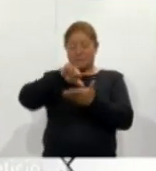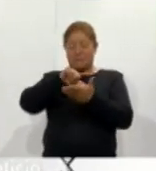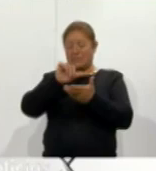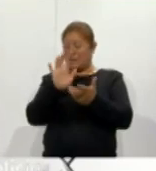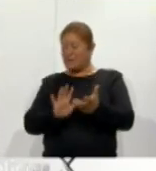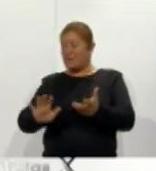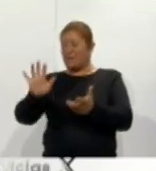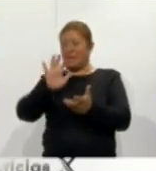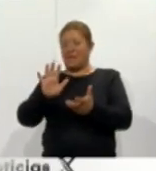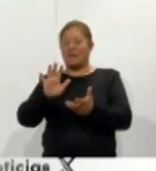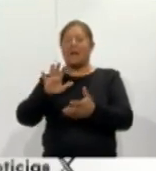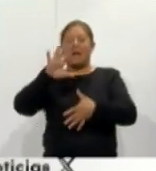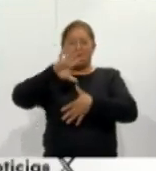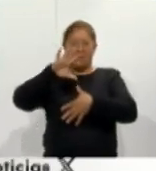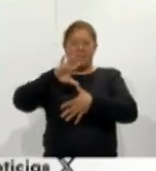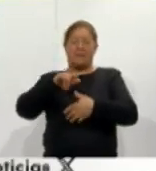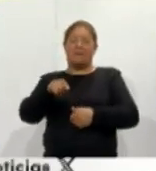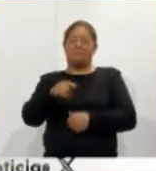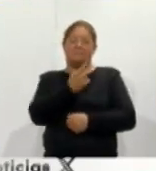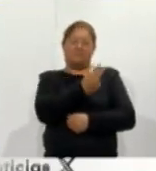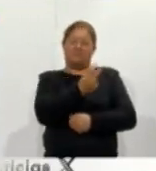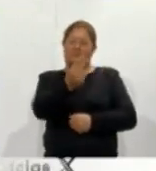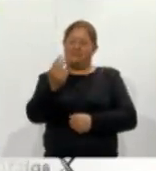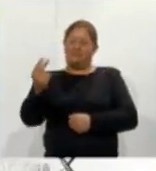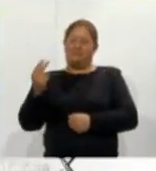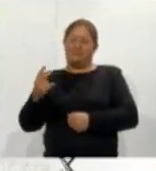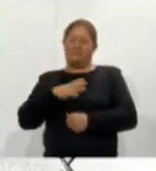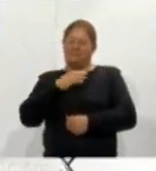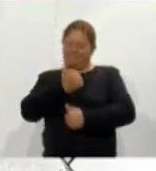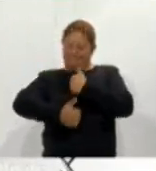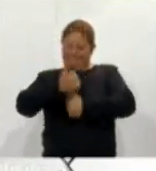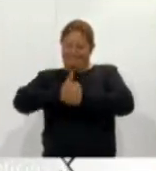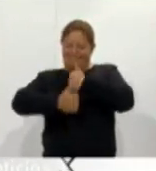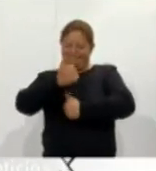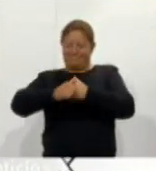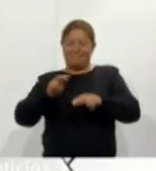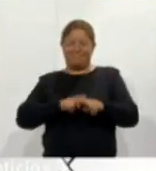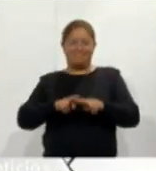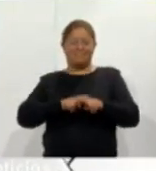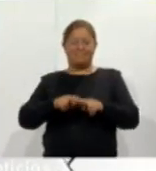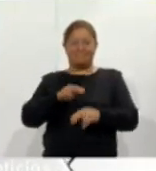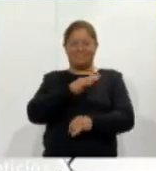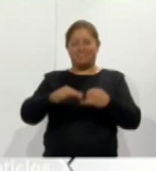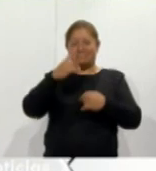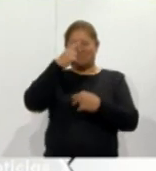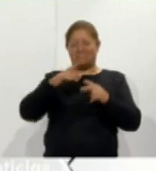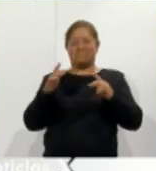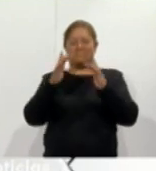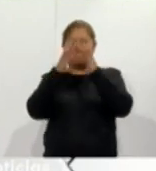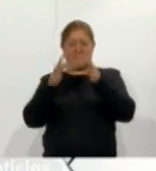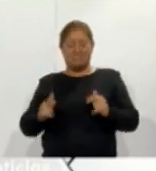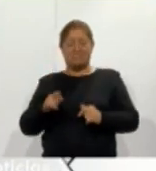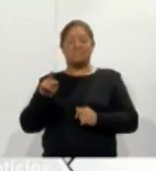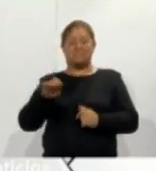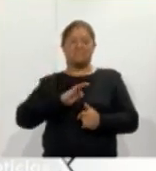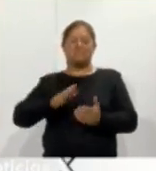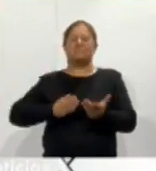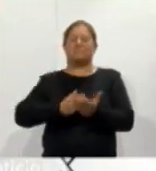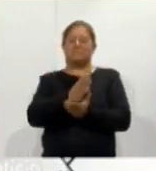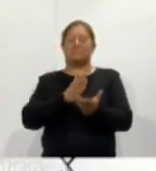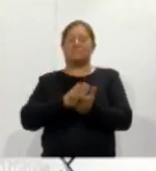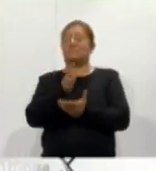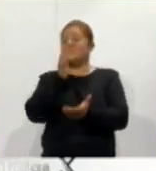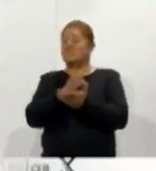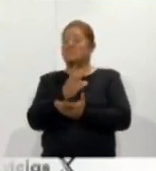estarán las mejores duplas del continente que disputarán los últimos boletos para la justa parisina accederán a ellos solo las